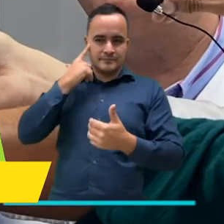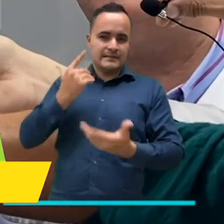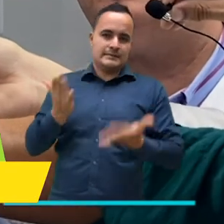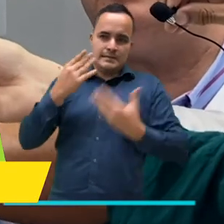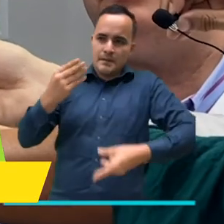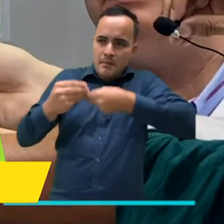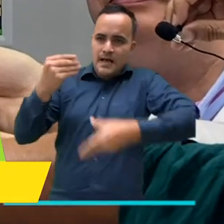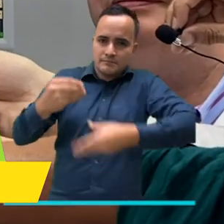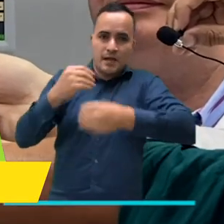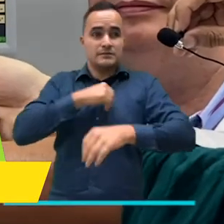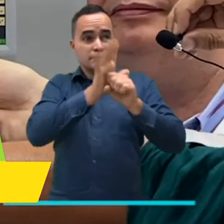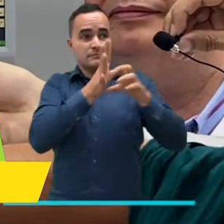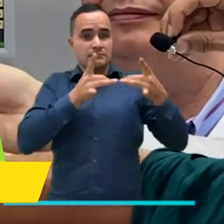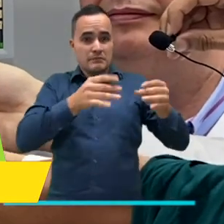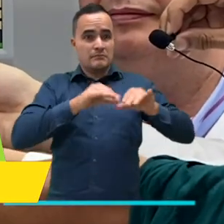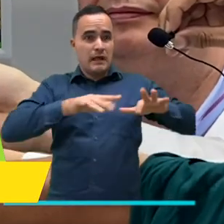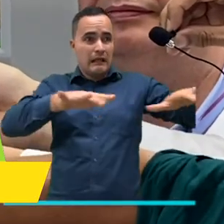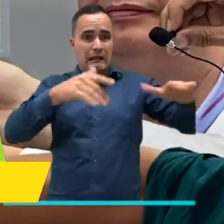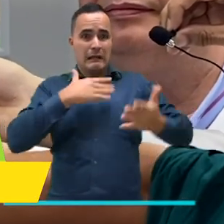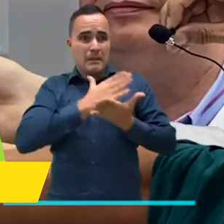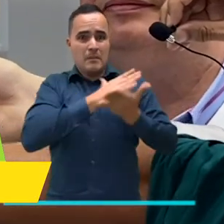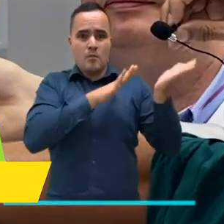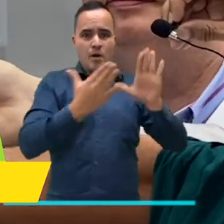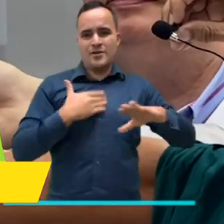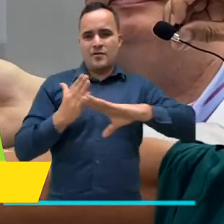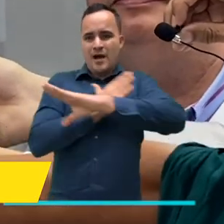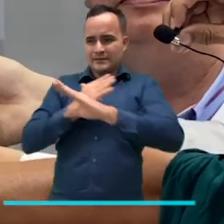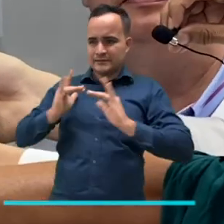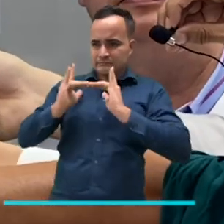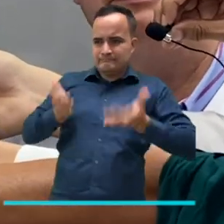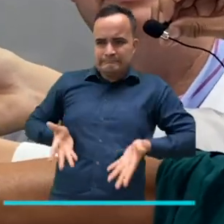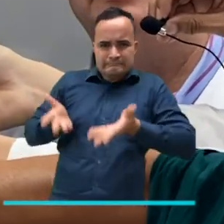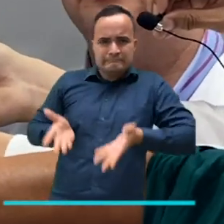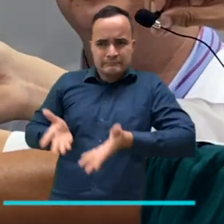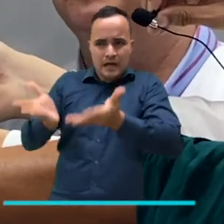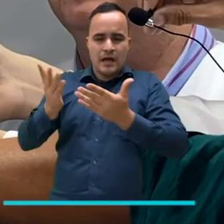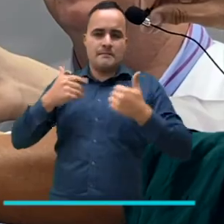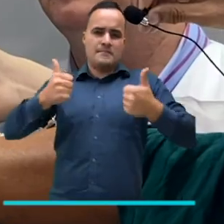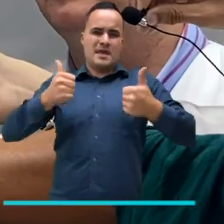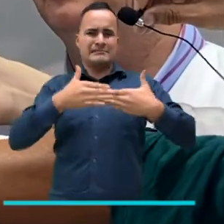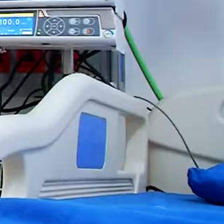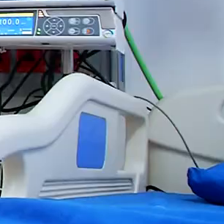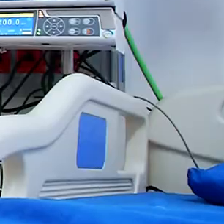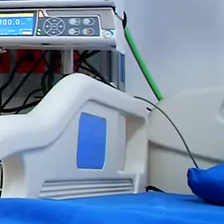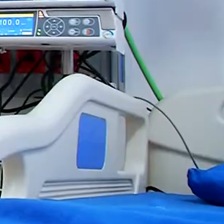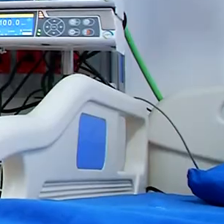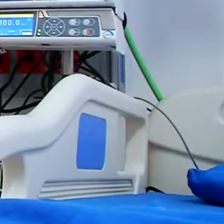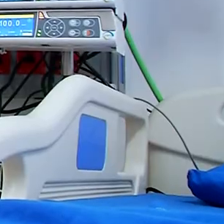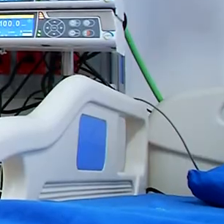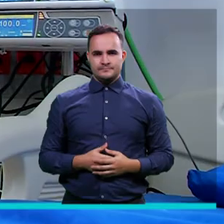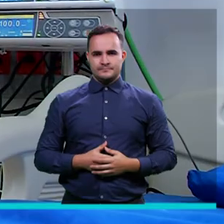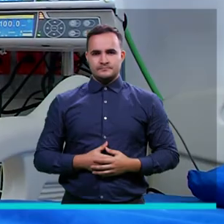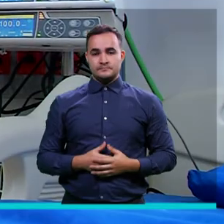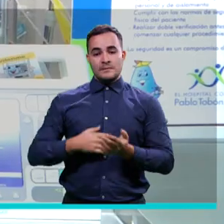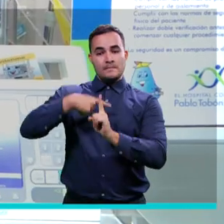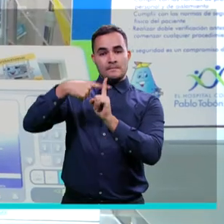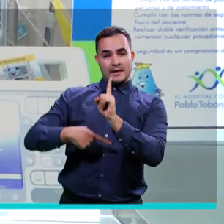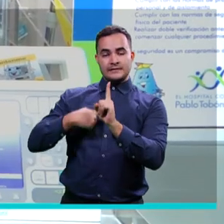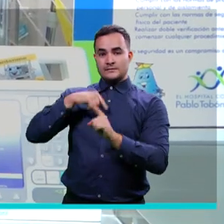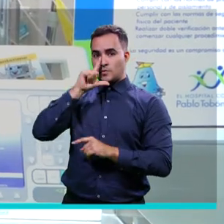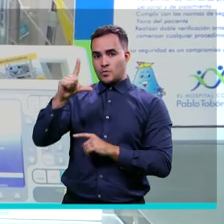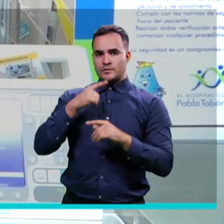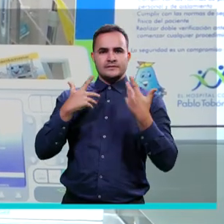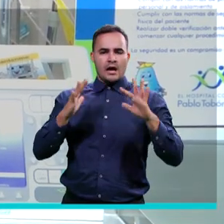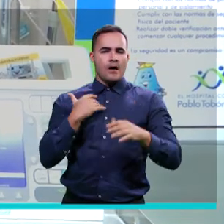adelantarnos, anticiparnos un poco al coronavirus, estar preparados para los días más difíciles. En el mes de julio ya se